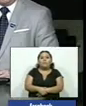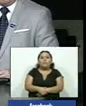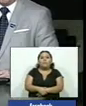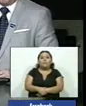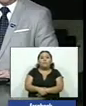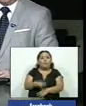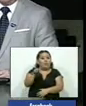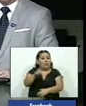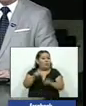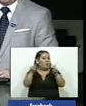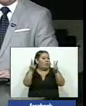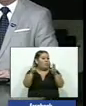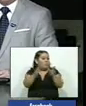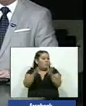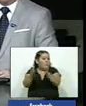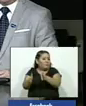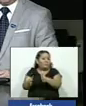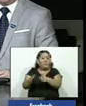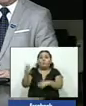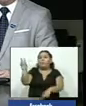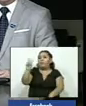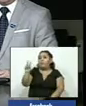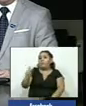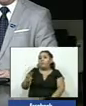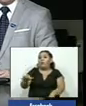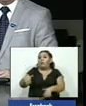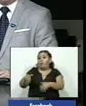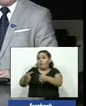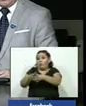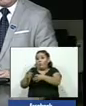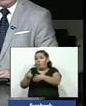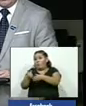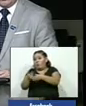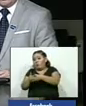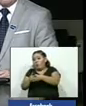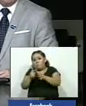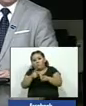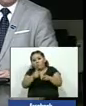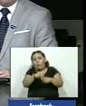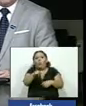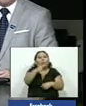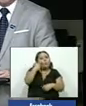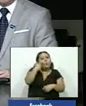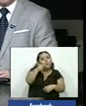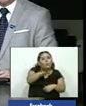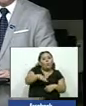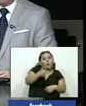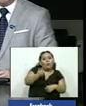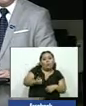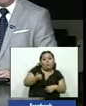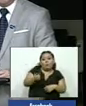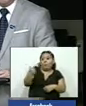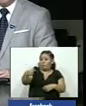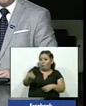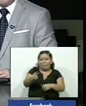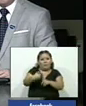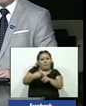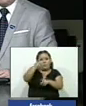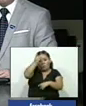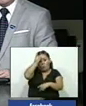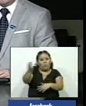Y ahora vamos a pasar a Venezuela donde la policía se ha enfrentado a estudiantes y eso no es todo para el fin de semana se han convocado